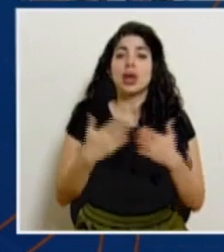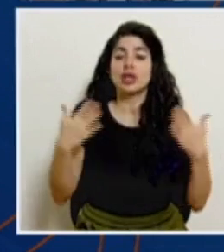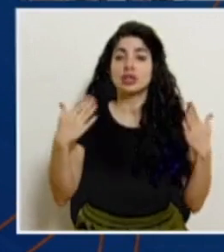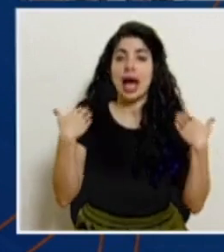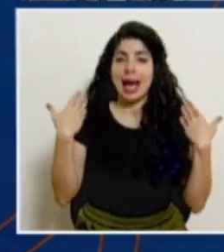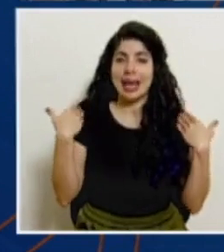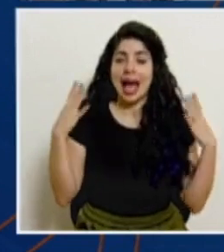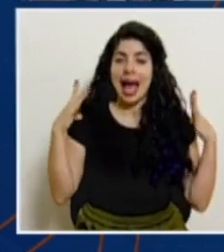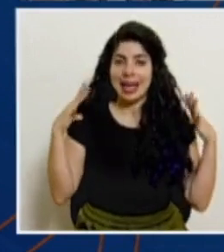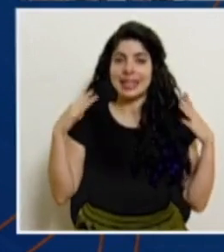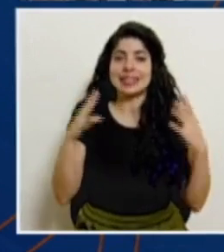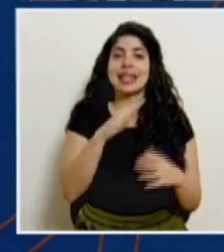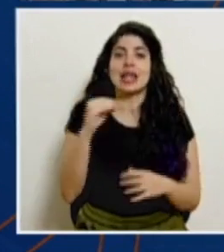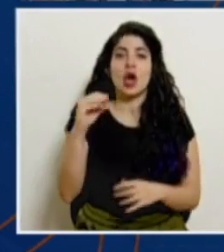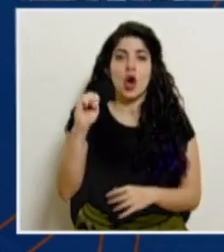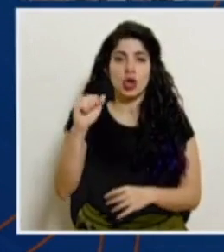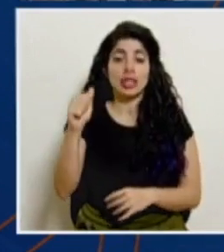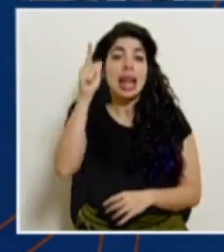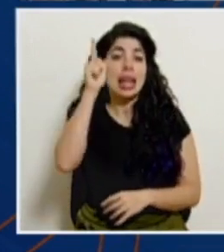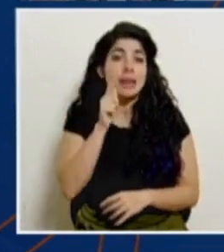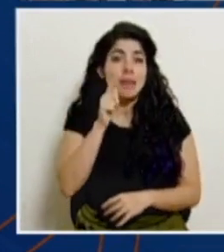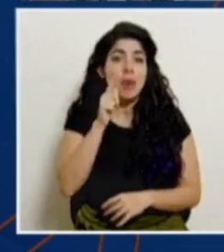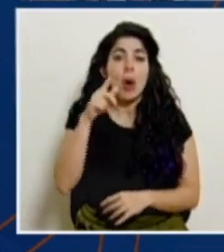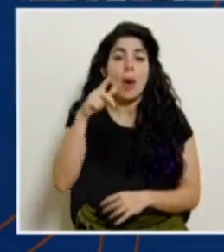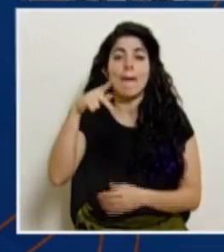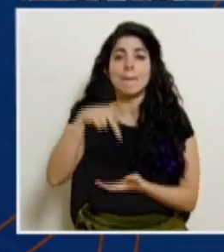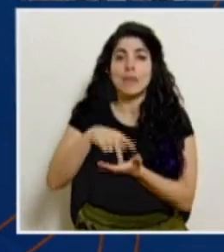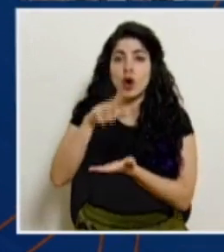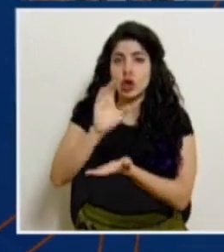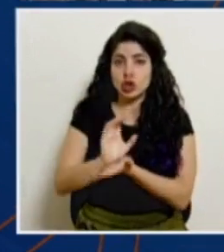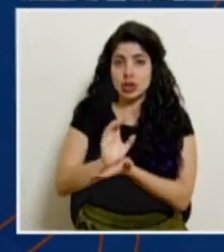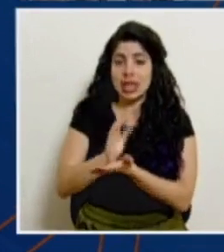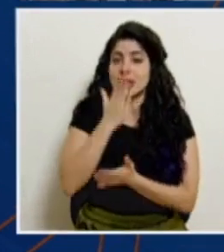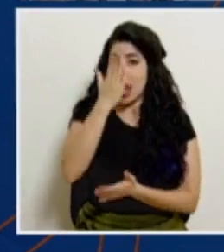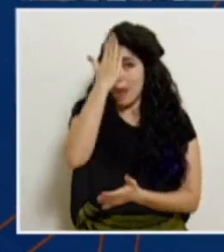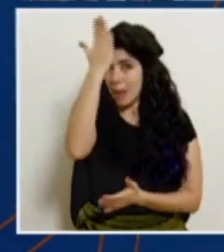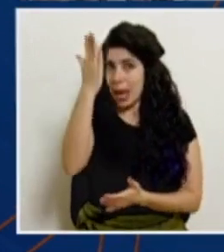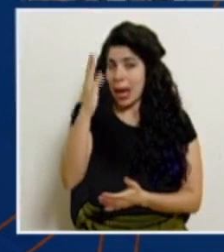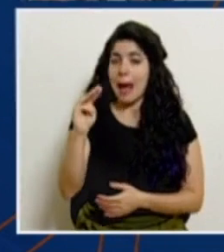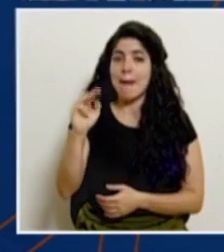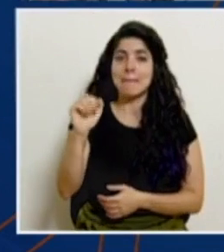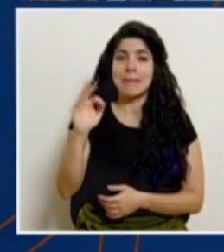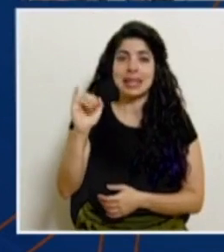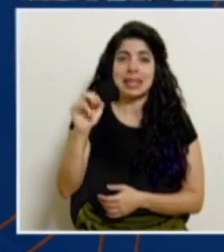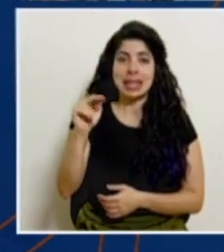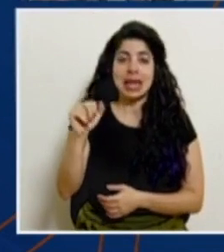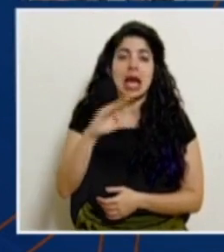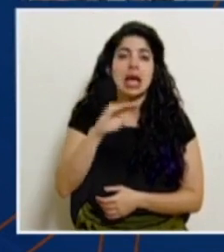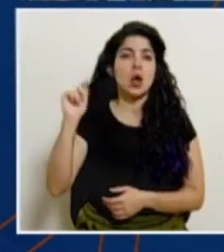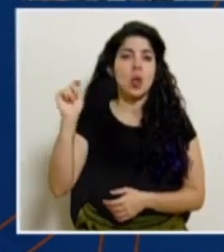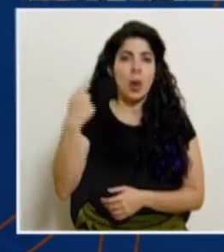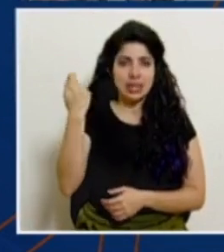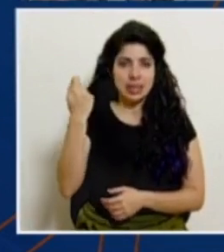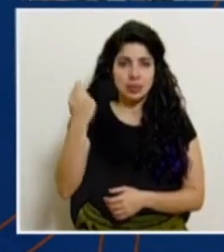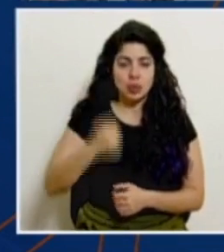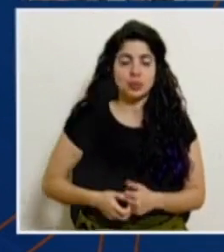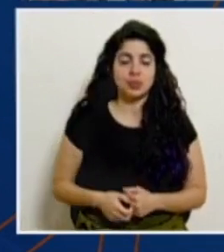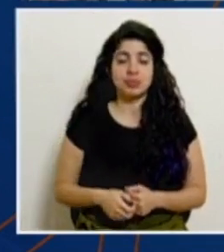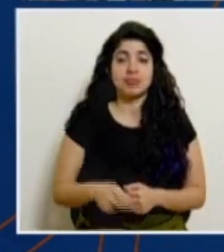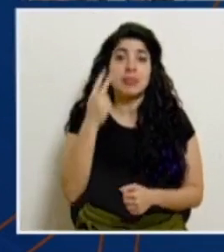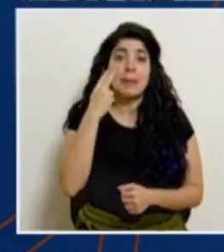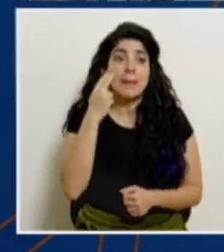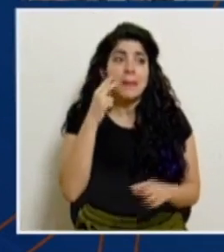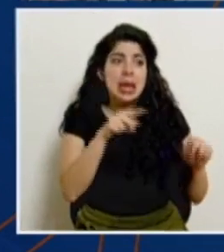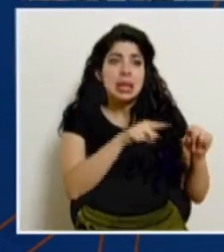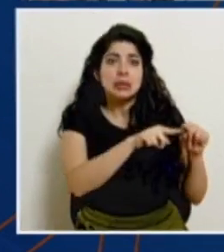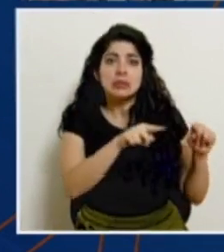y Osa. En Limón, Pocosí, Talamanca, Matina y Guásimo. Observamos entonces que